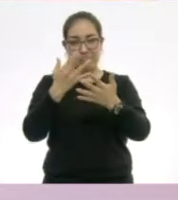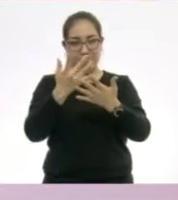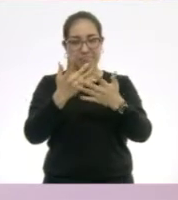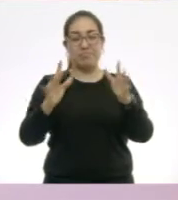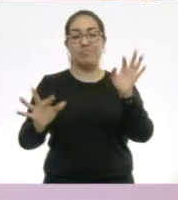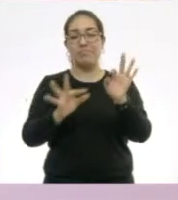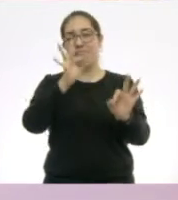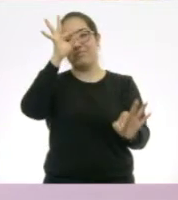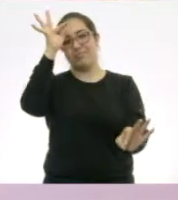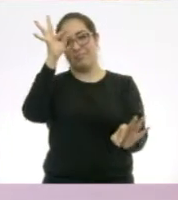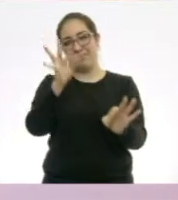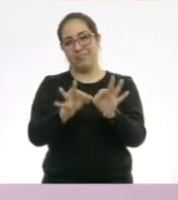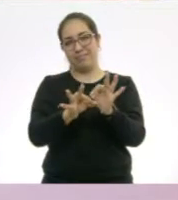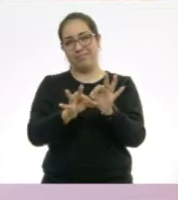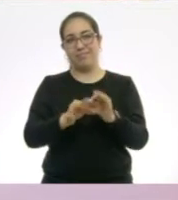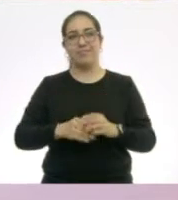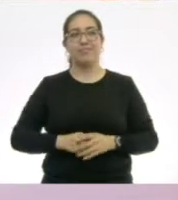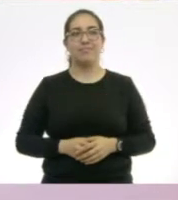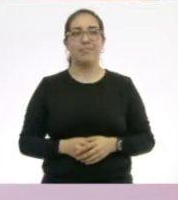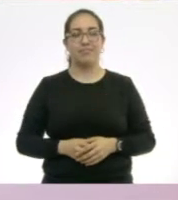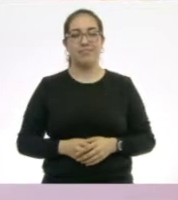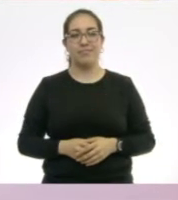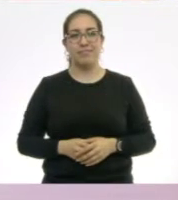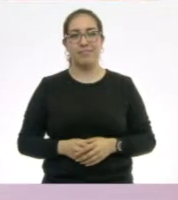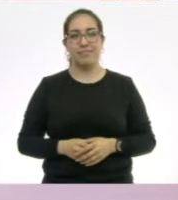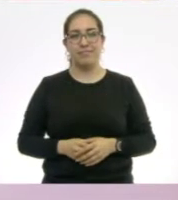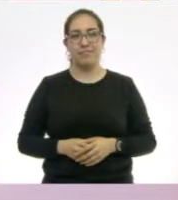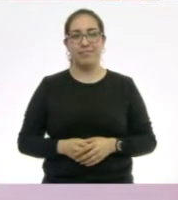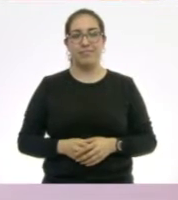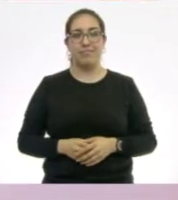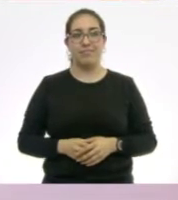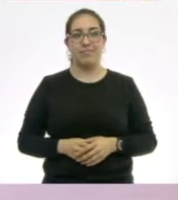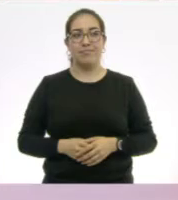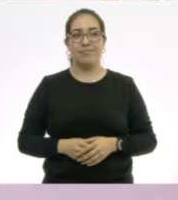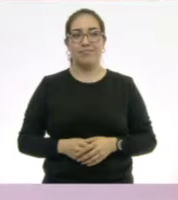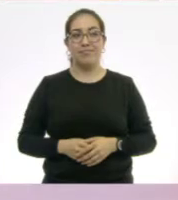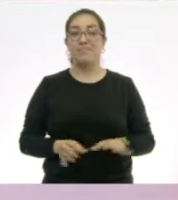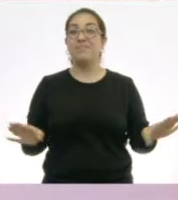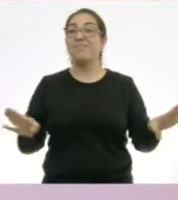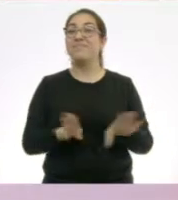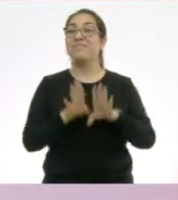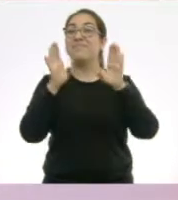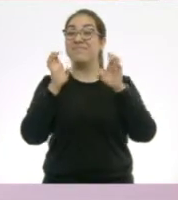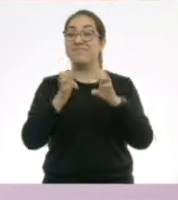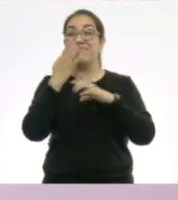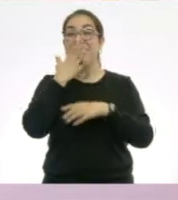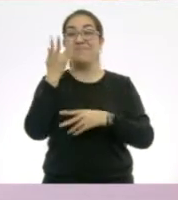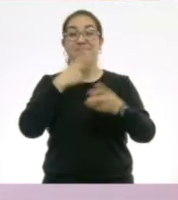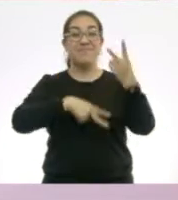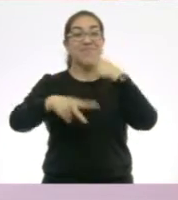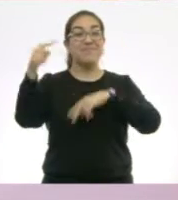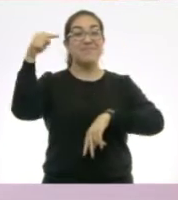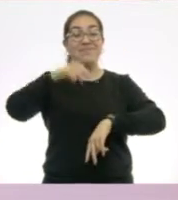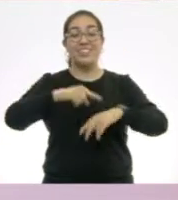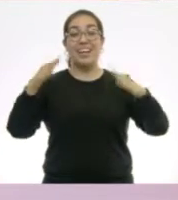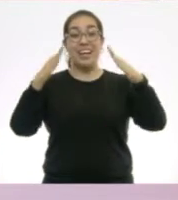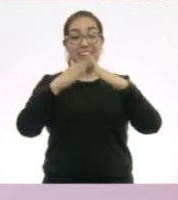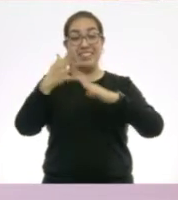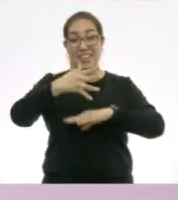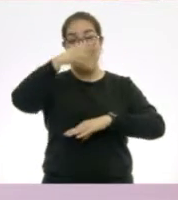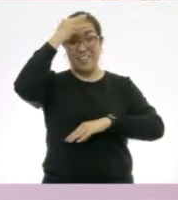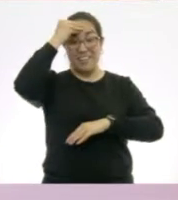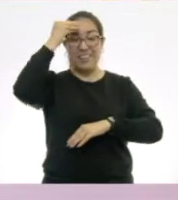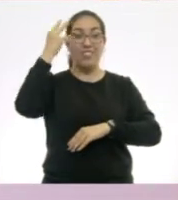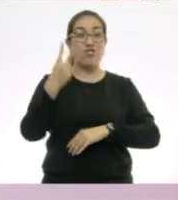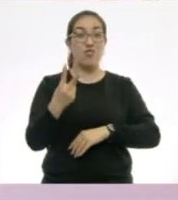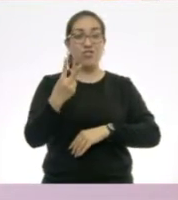¡Listo! Aquí está una bolsita y ahora sí. ¿Cómo están? ¡Bienvenidos a Aprenden Casa 2! Me da